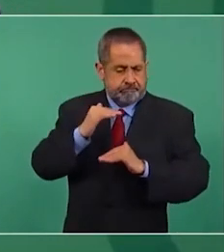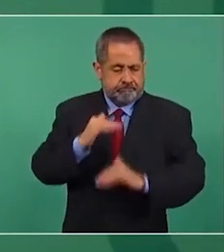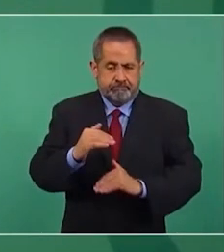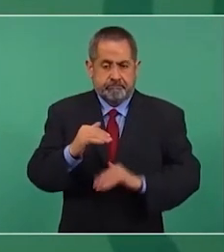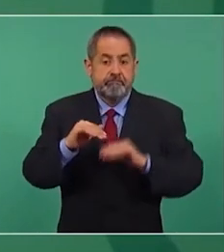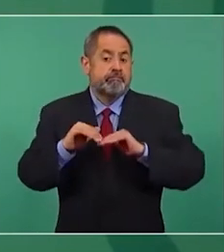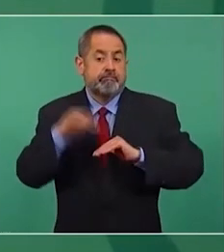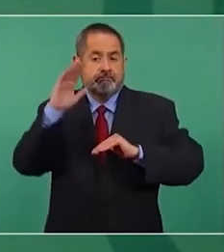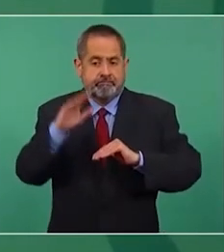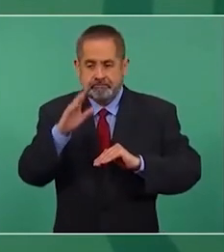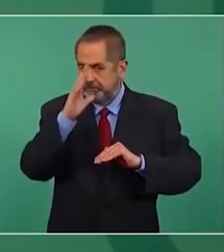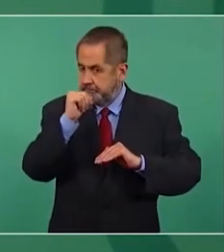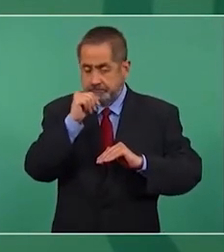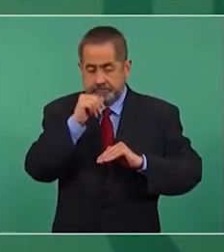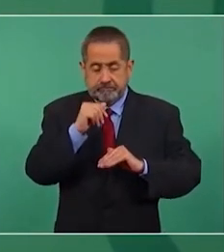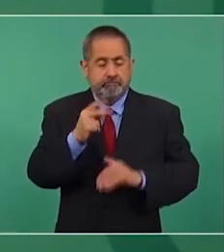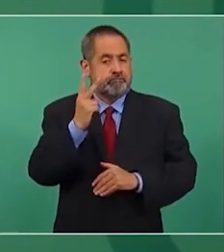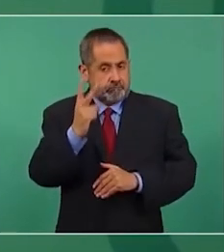más